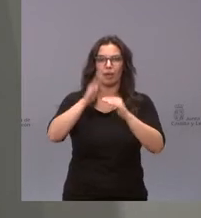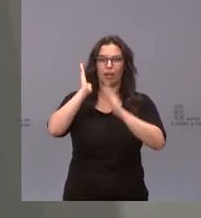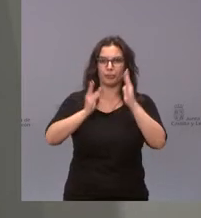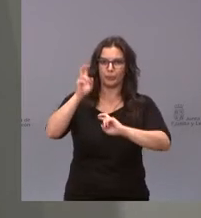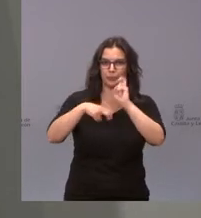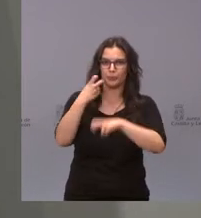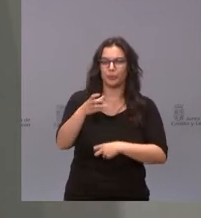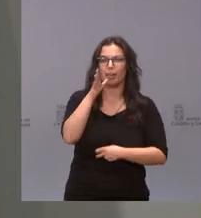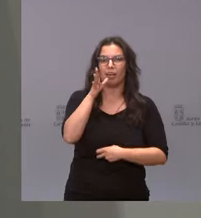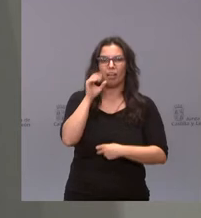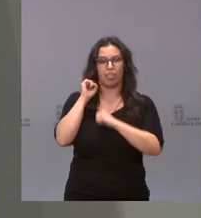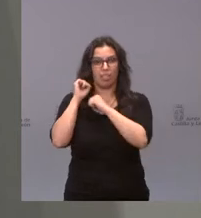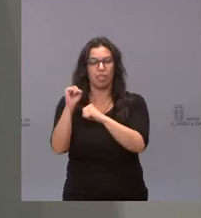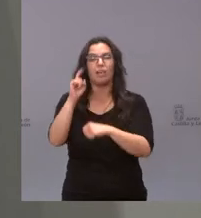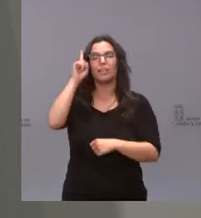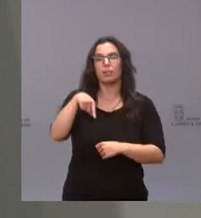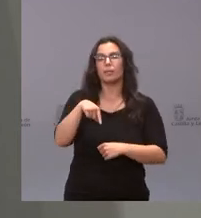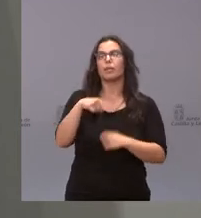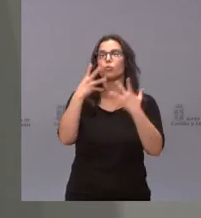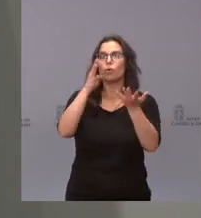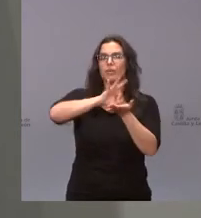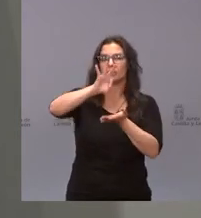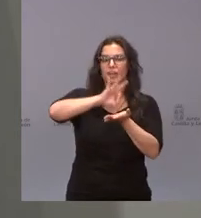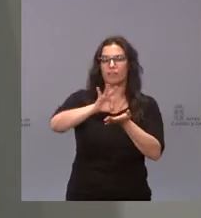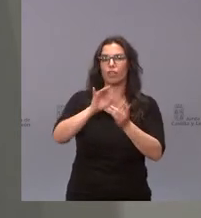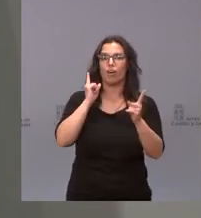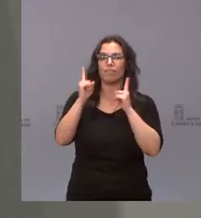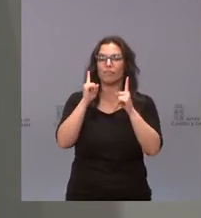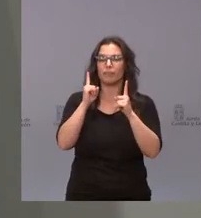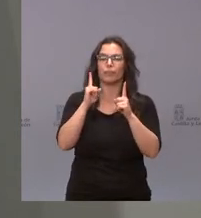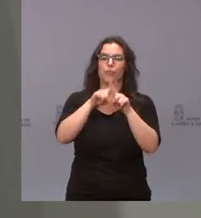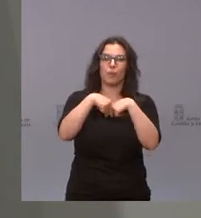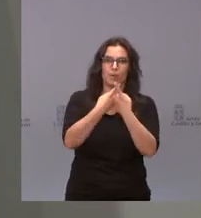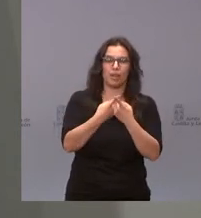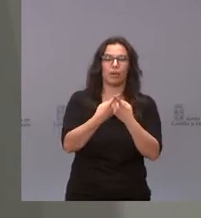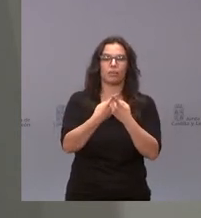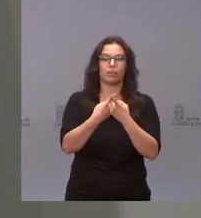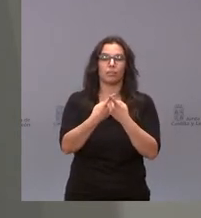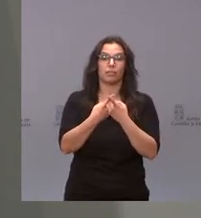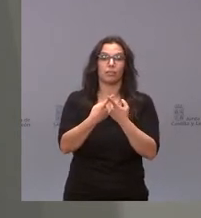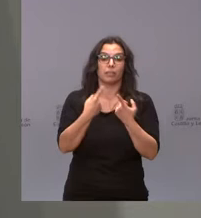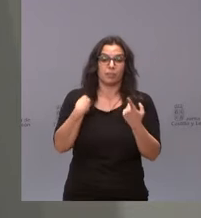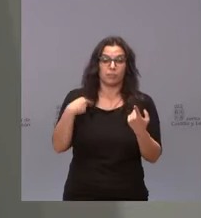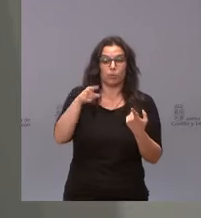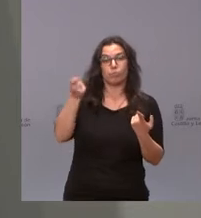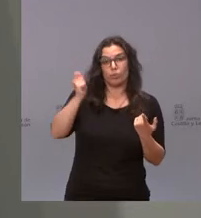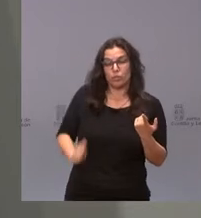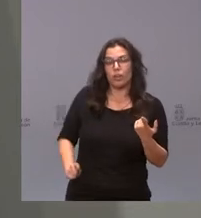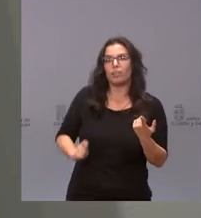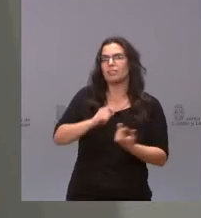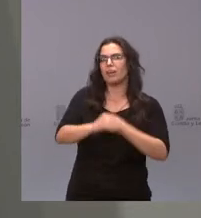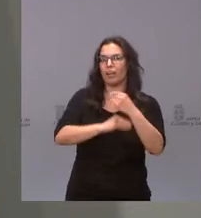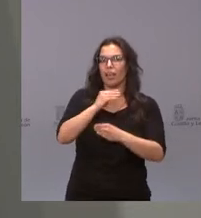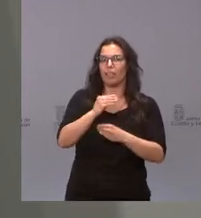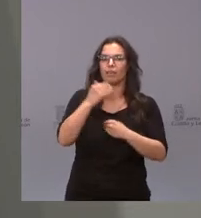alcohólicos y, finalmente, 9 servicios de prevención familiar indicada, en los que los profesionales intervienen también